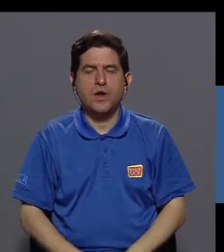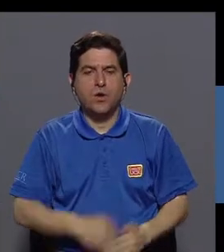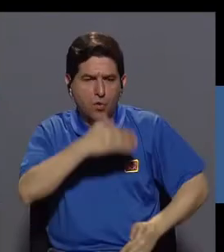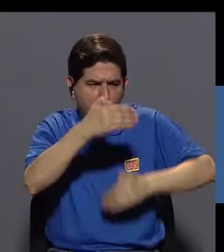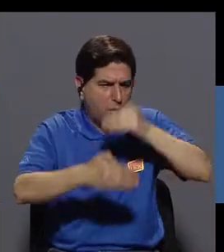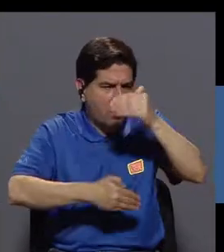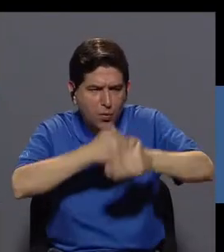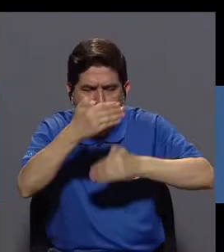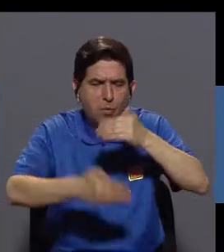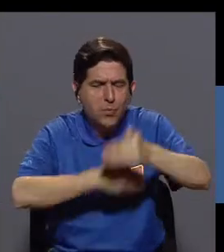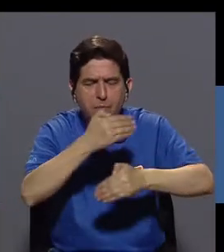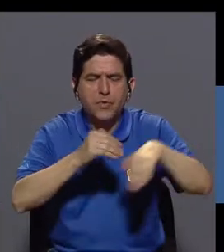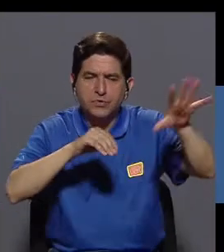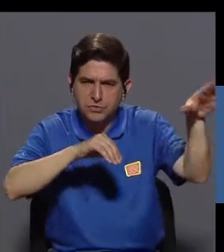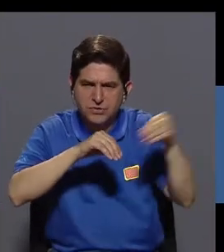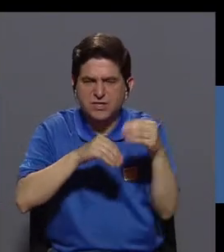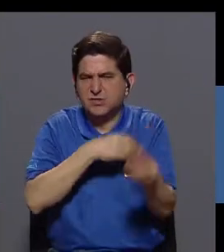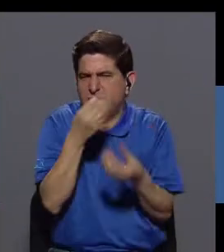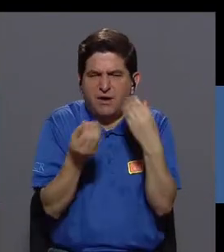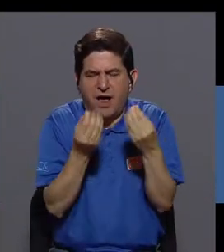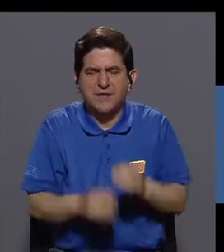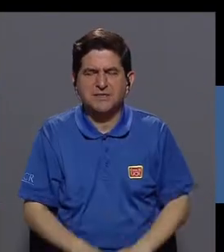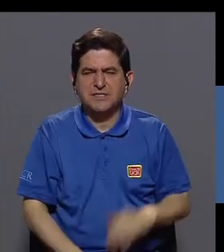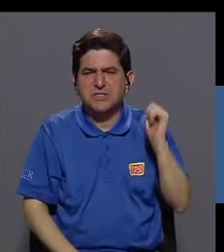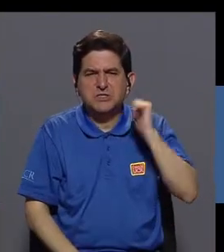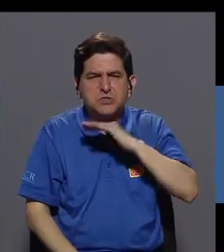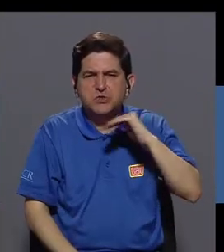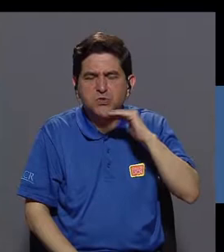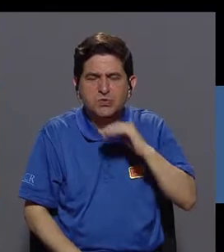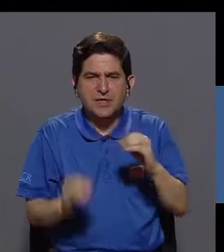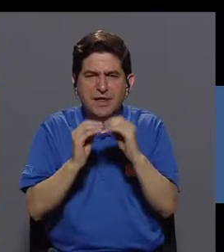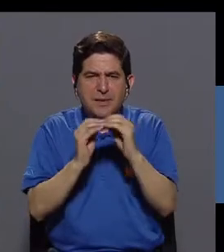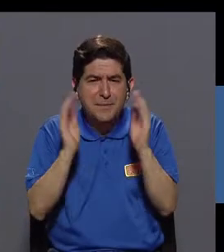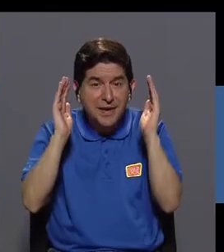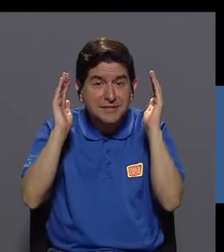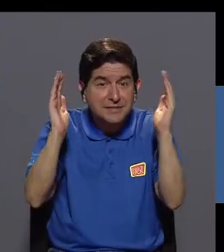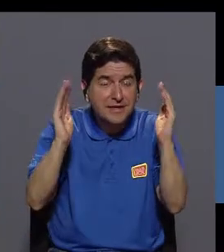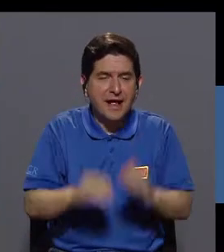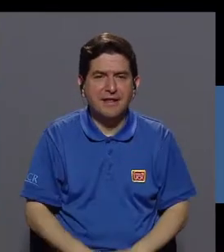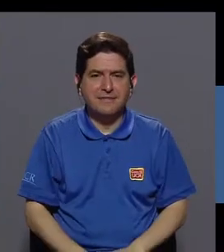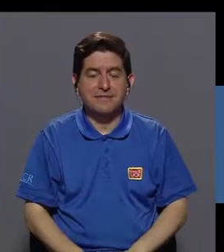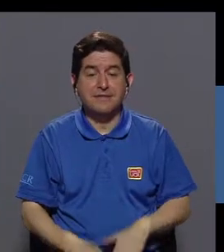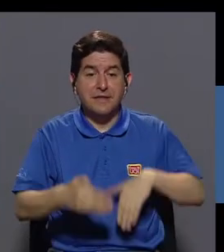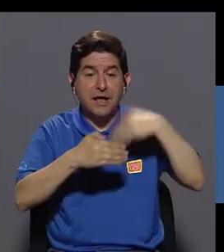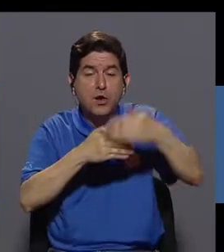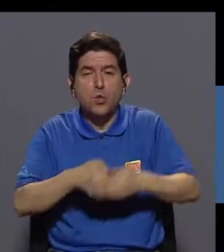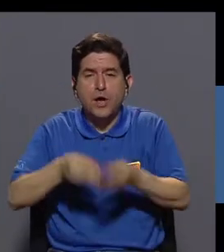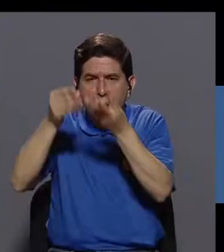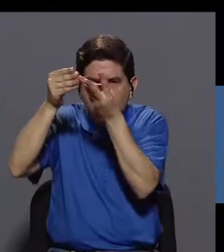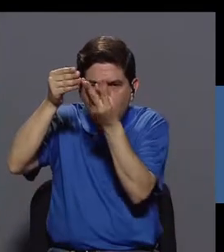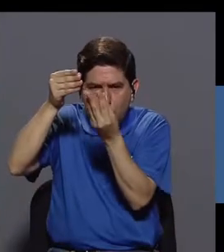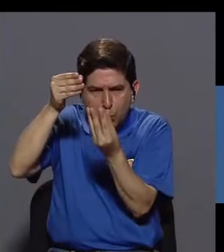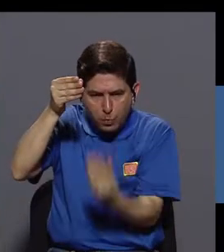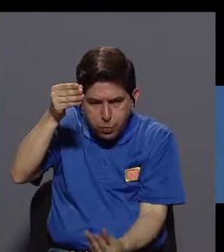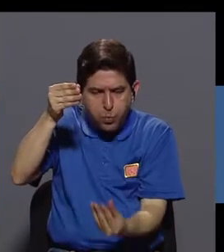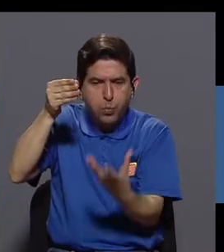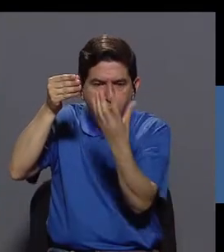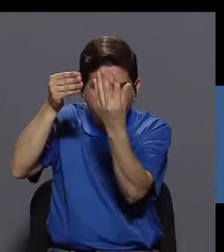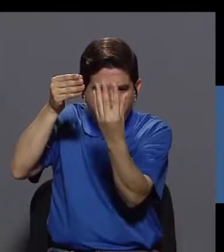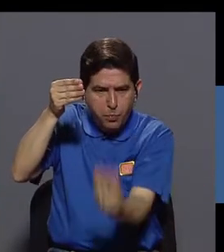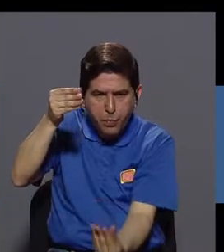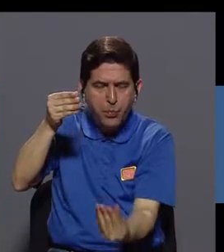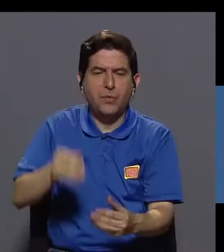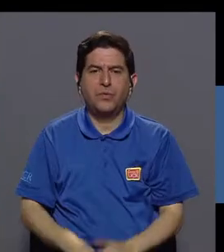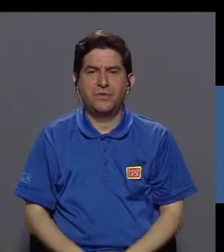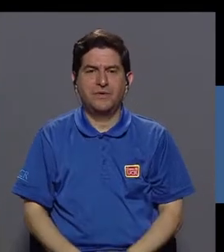del proceso que hace que esa suciedad se nos vaya haciendo más grande para que en la etapa de sedimentación adquiera peso y la podamos decantar la